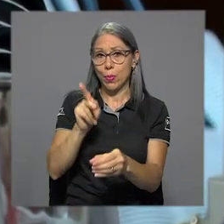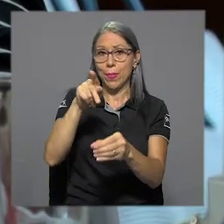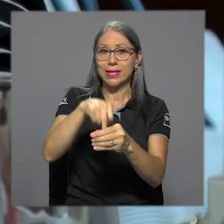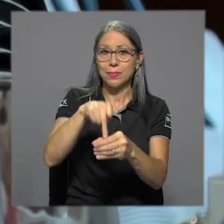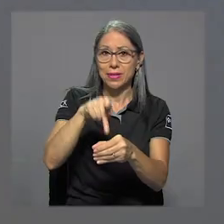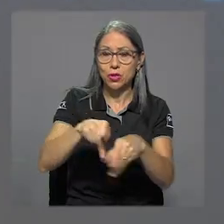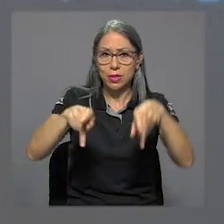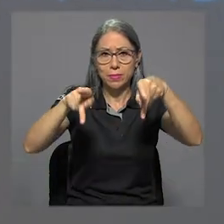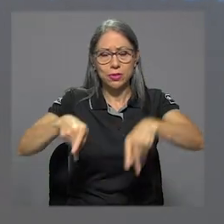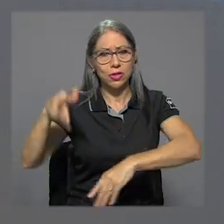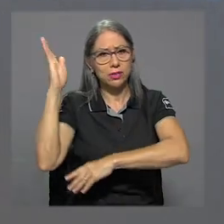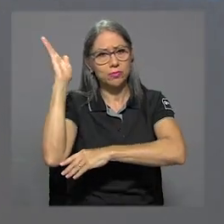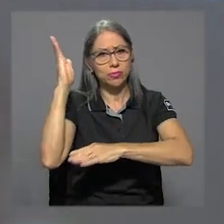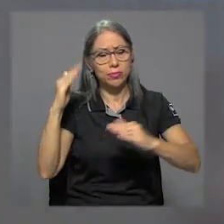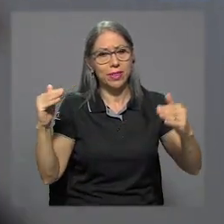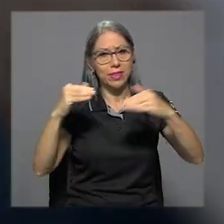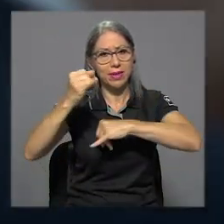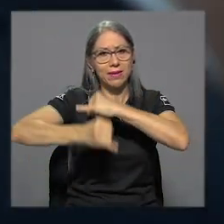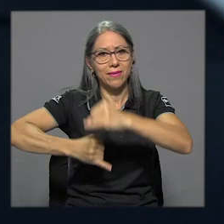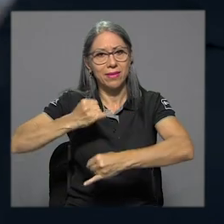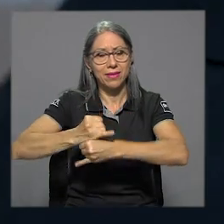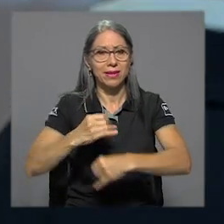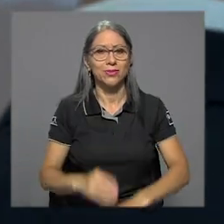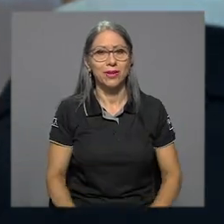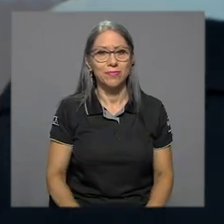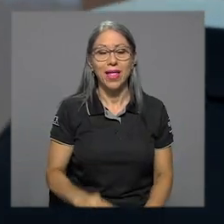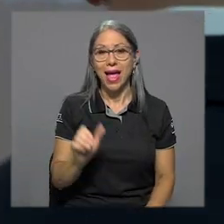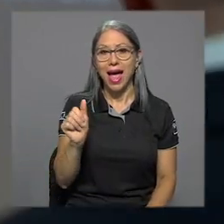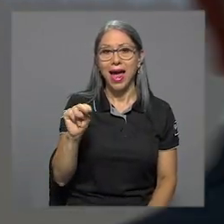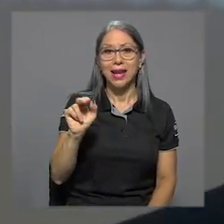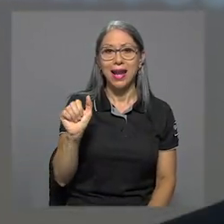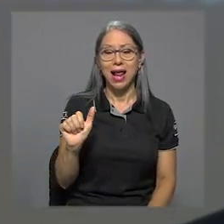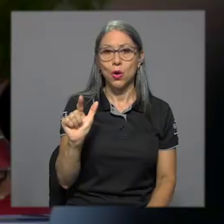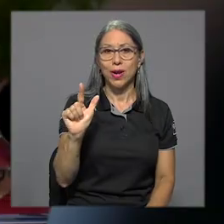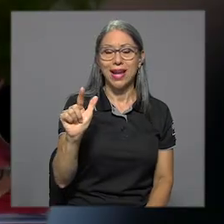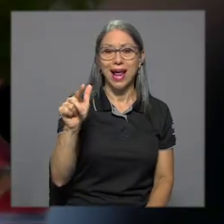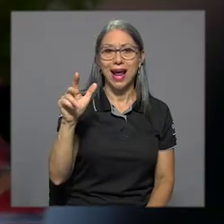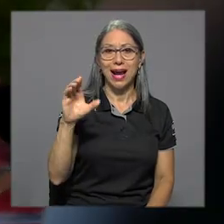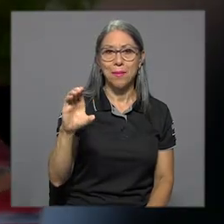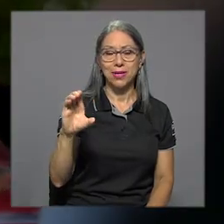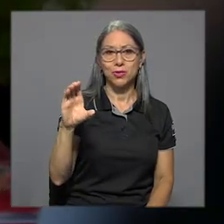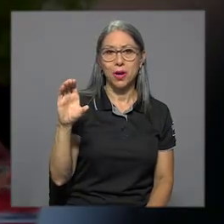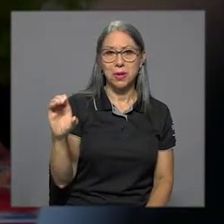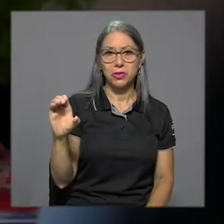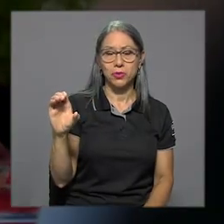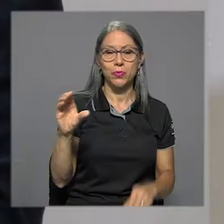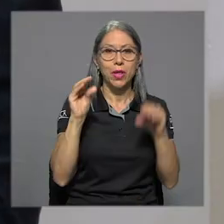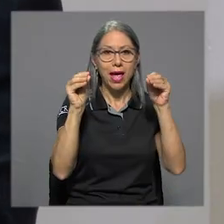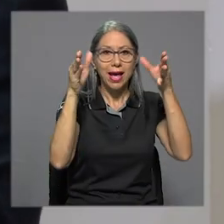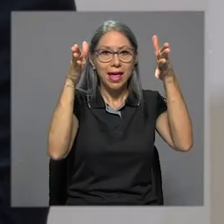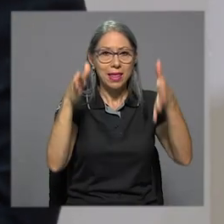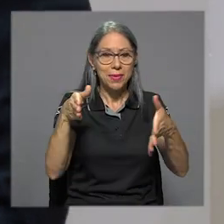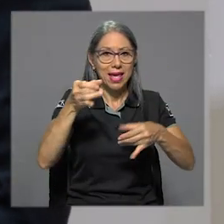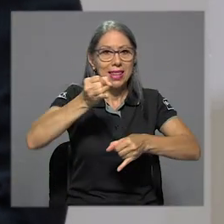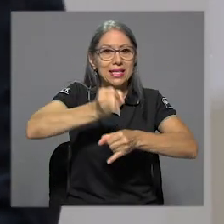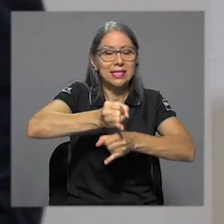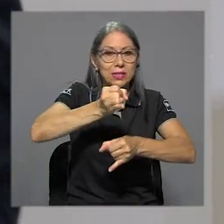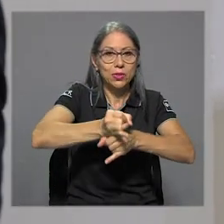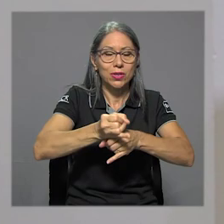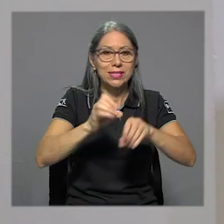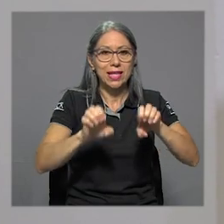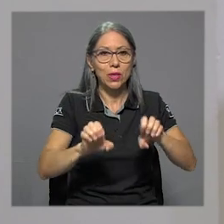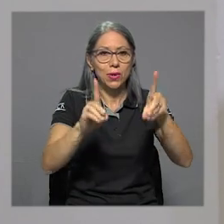contó con la participación de expositores internacionales. Ana Lorena Camacho Camacho, académica de